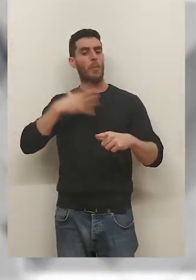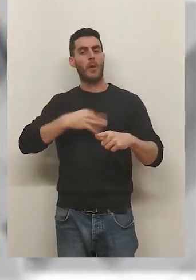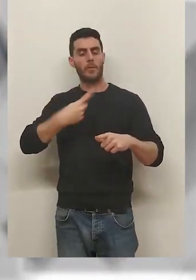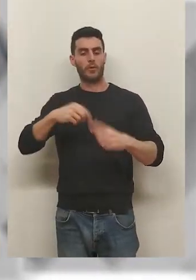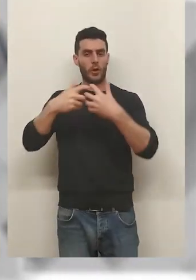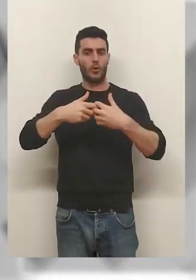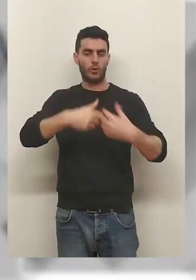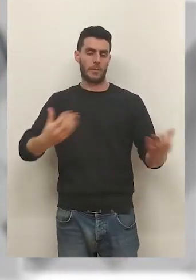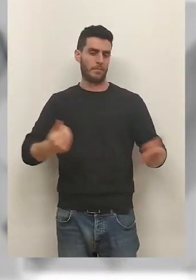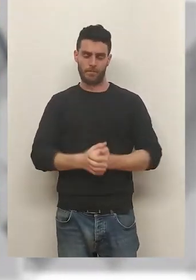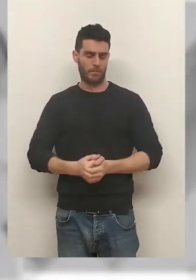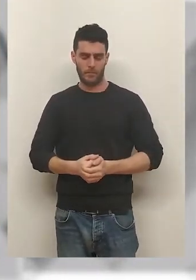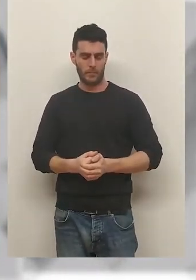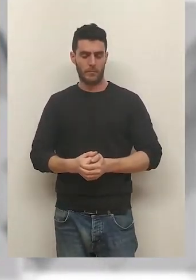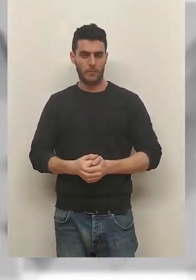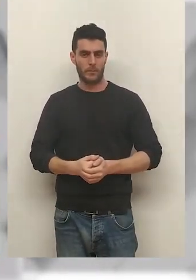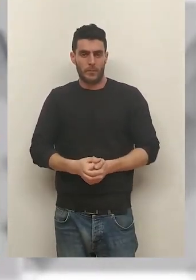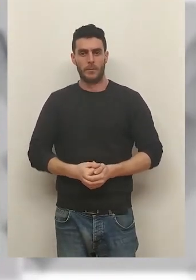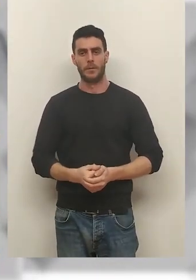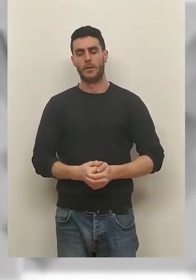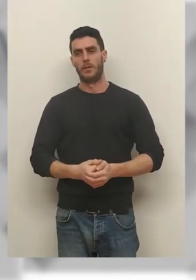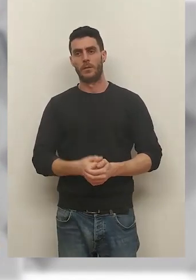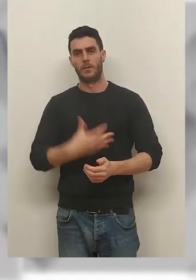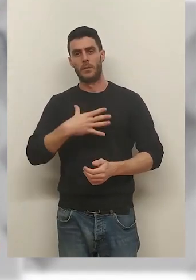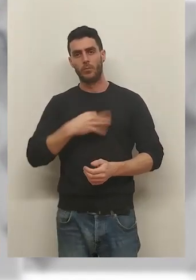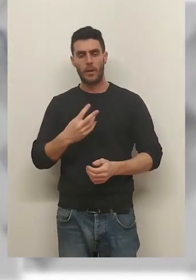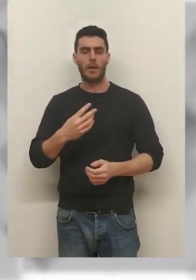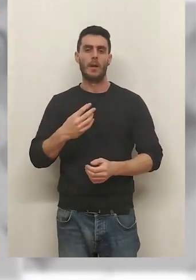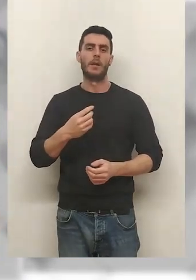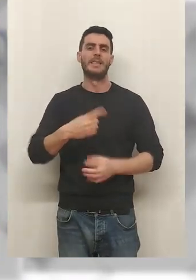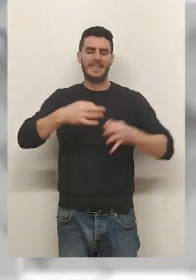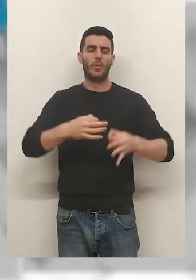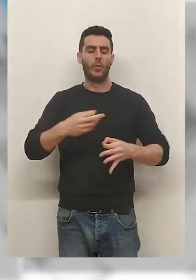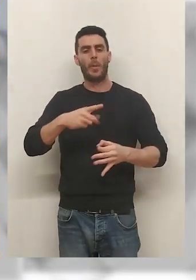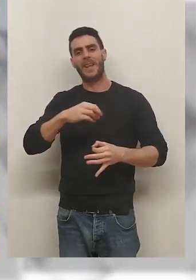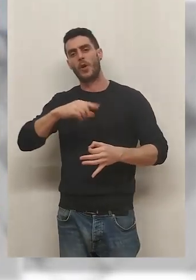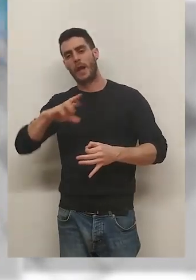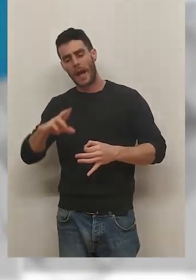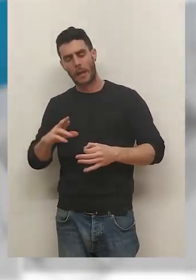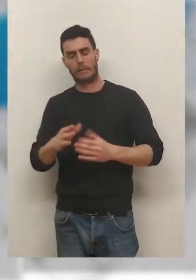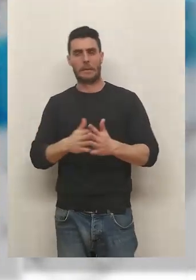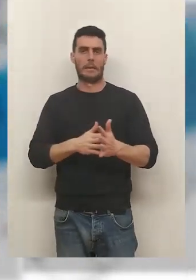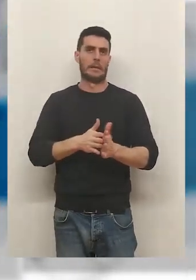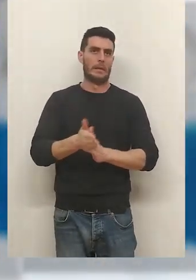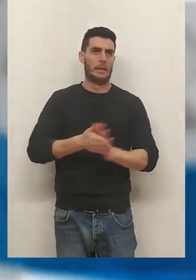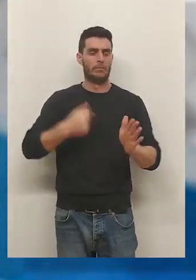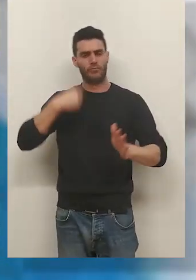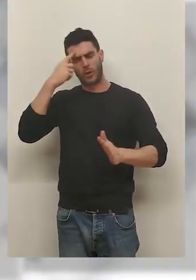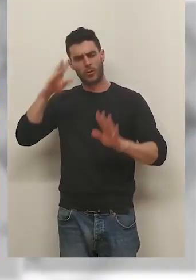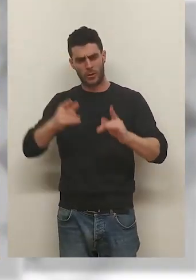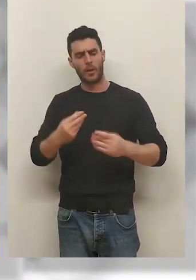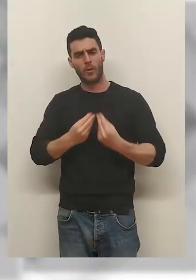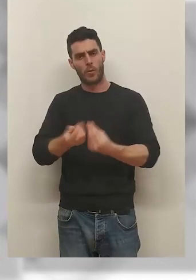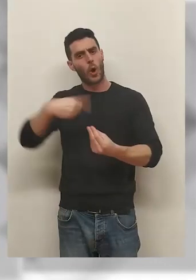Tenemos que luchar seguramente con Zuazo Seguro, Betty Onak. Creo que ahí estaremos, no,